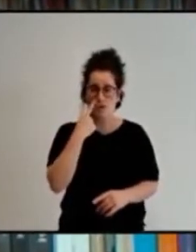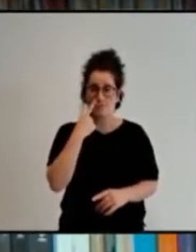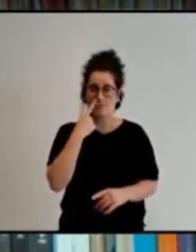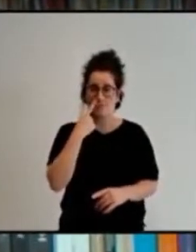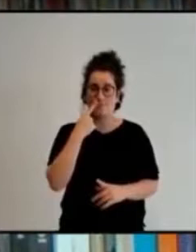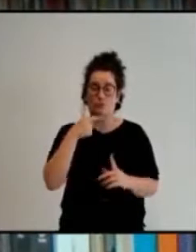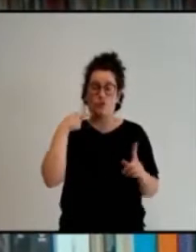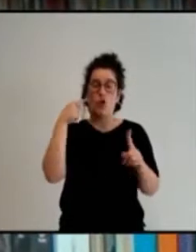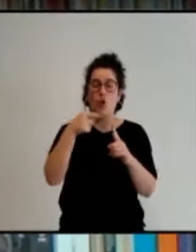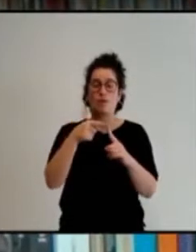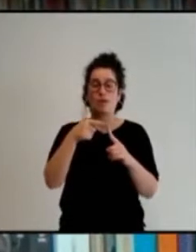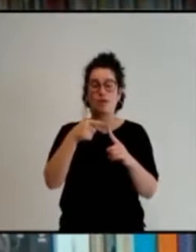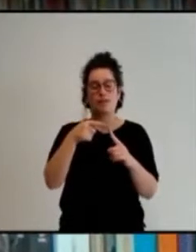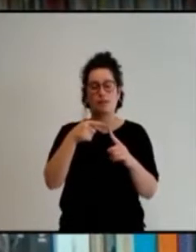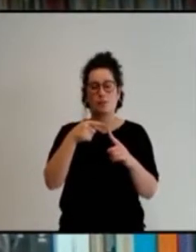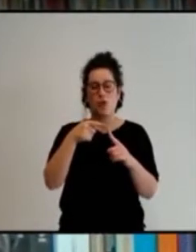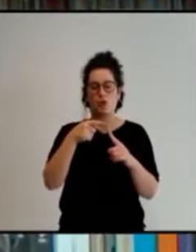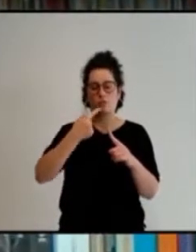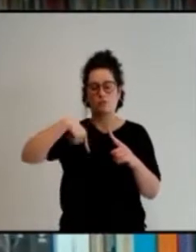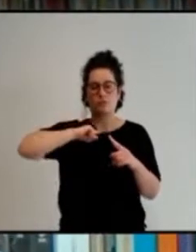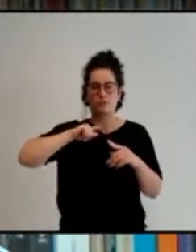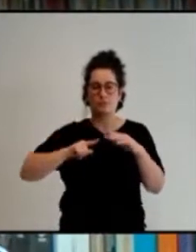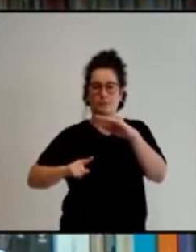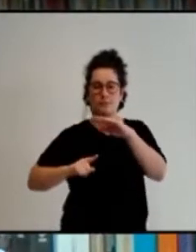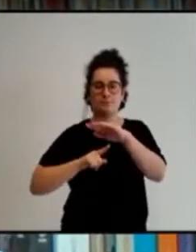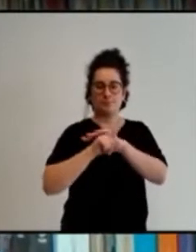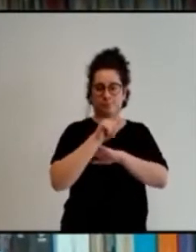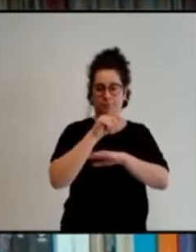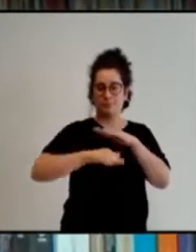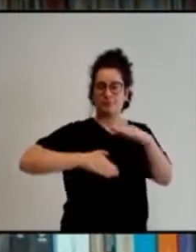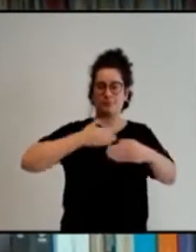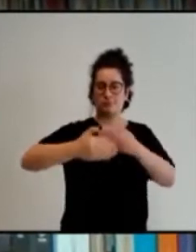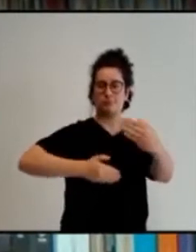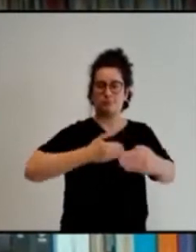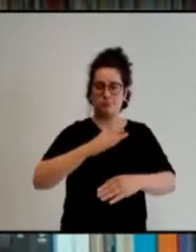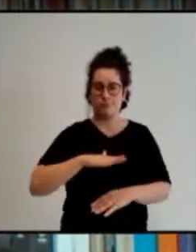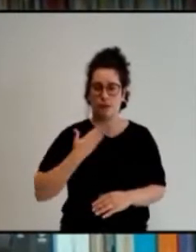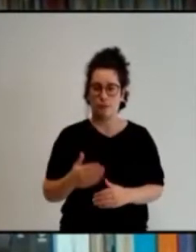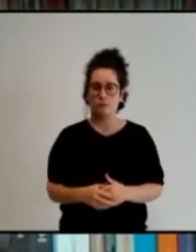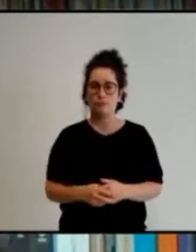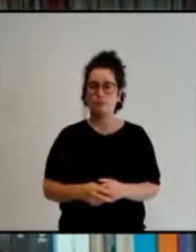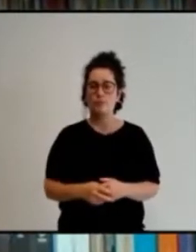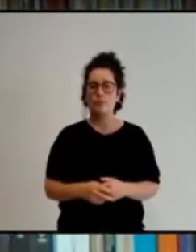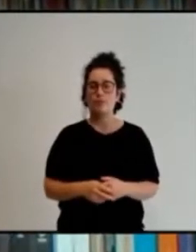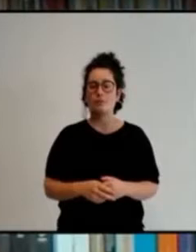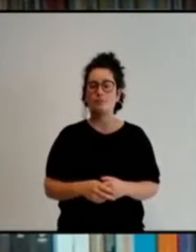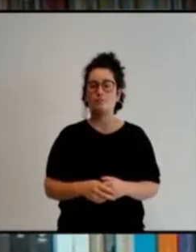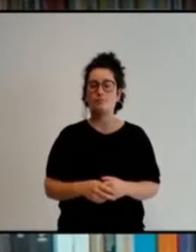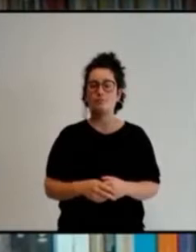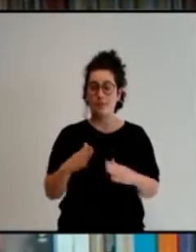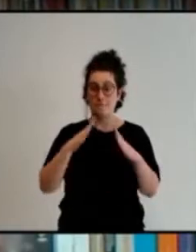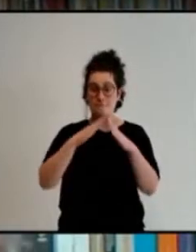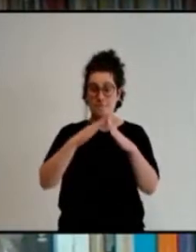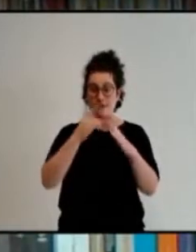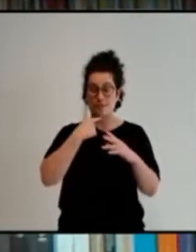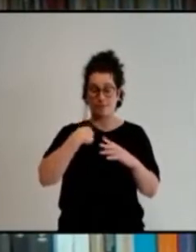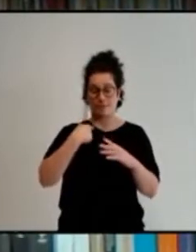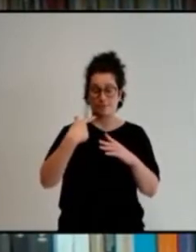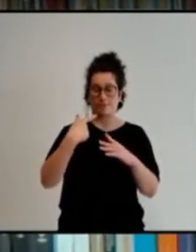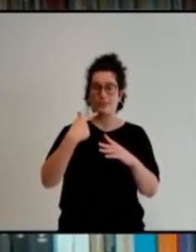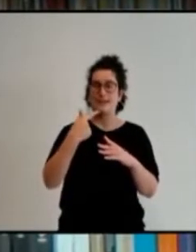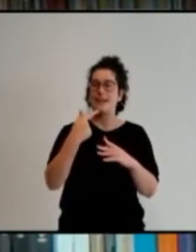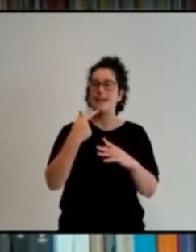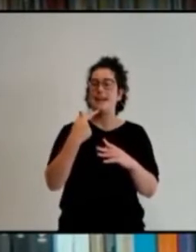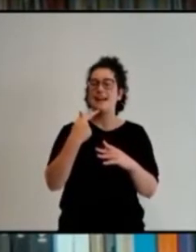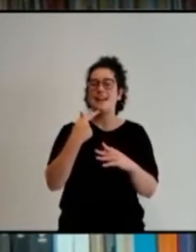partir de ahí. A mí me enseñaron en mi casa que una de las palabras más hermosas del idioma es gracias.